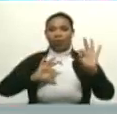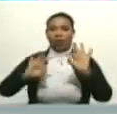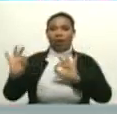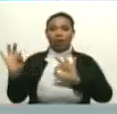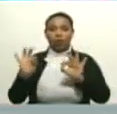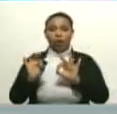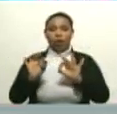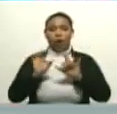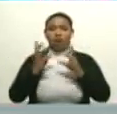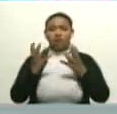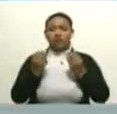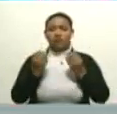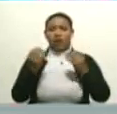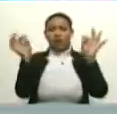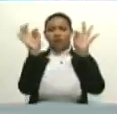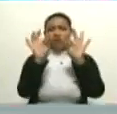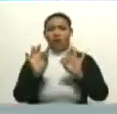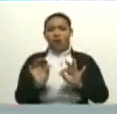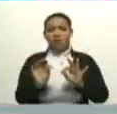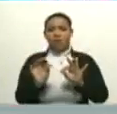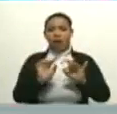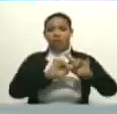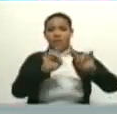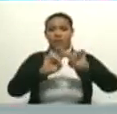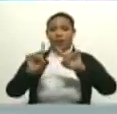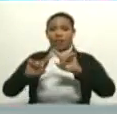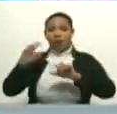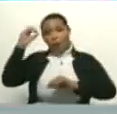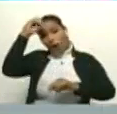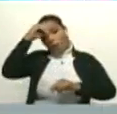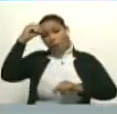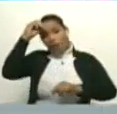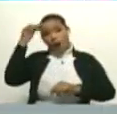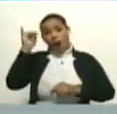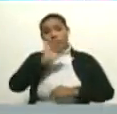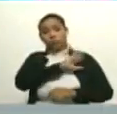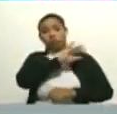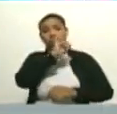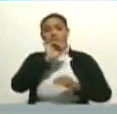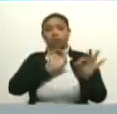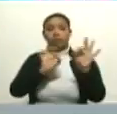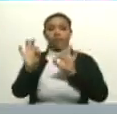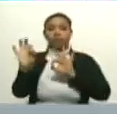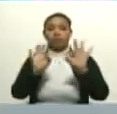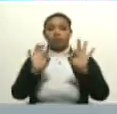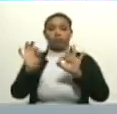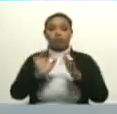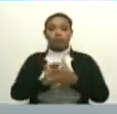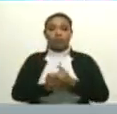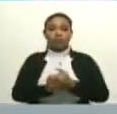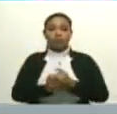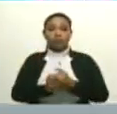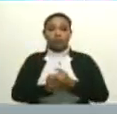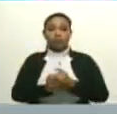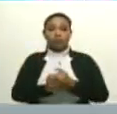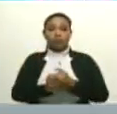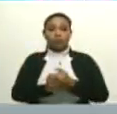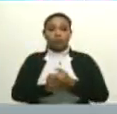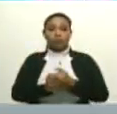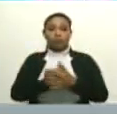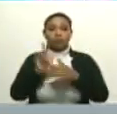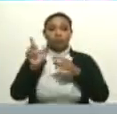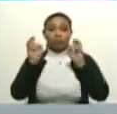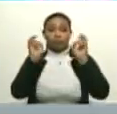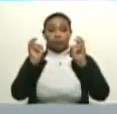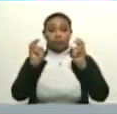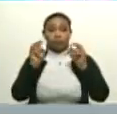sus múltiples formas de expresión. Aquí tenemos también a un director de teatro consagrado, Costa Palamides.